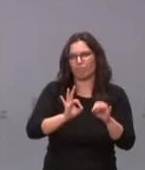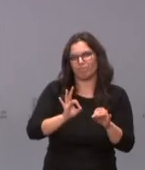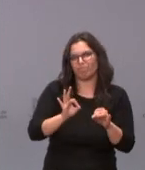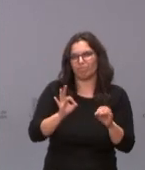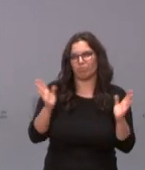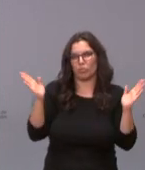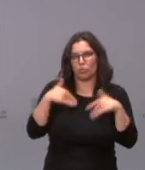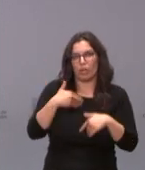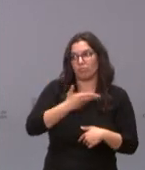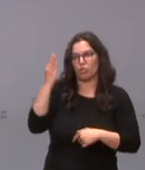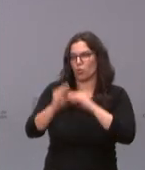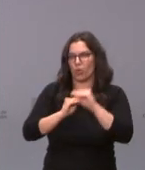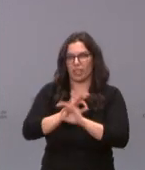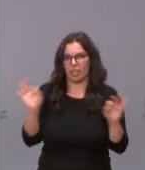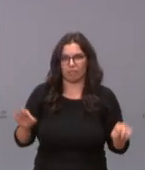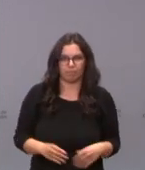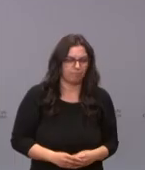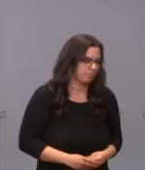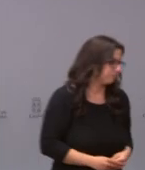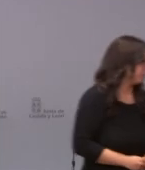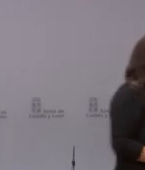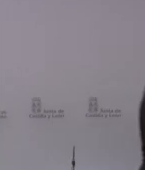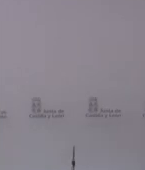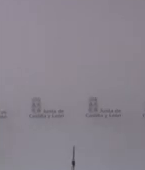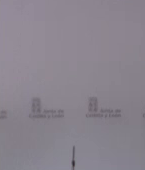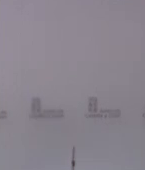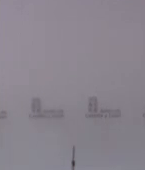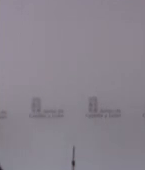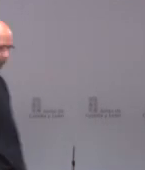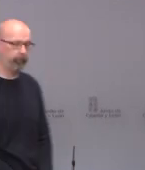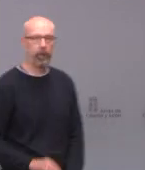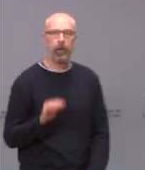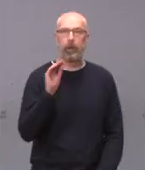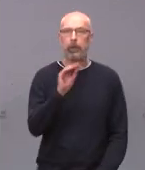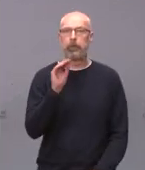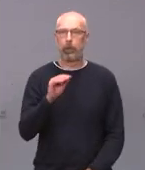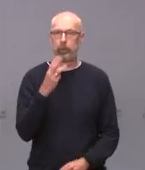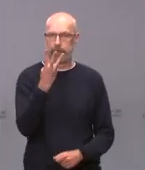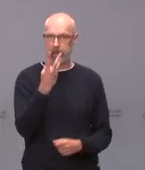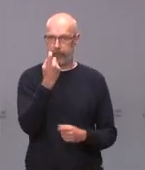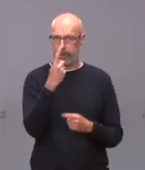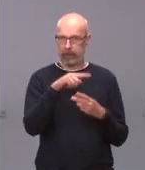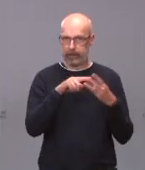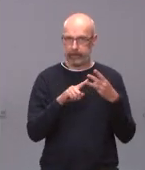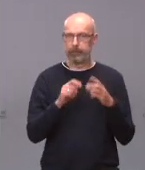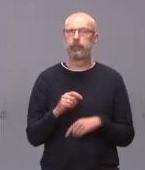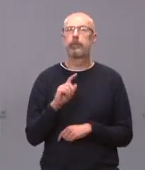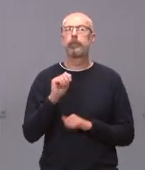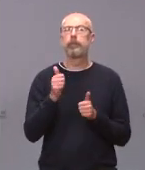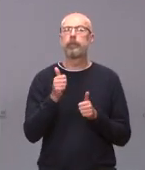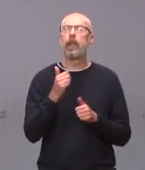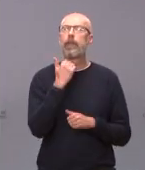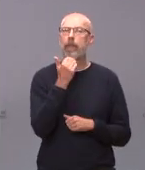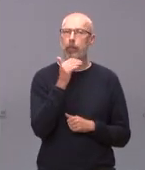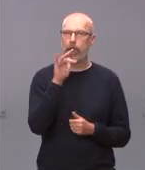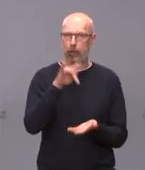no hay nadie que lo esté haciendo tres intervenciones nos quedan para la primera de ellas viajamos a Zamora Carlos